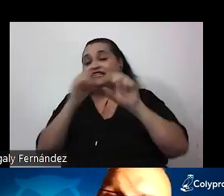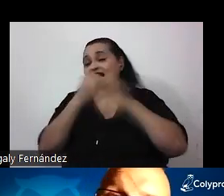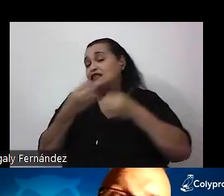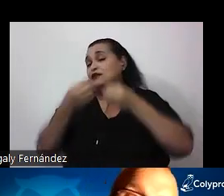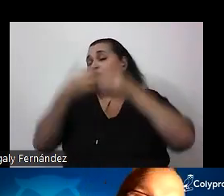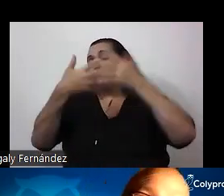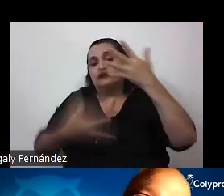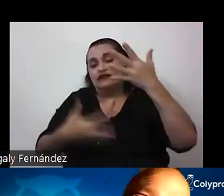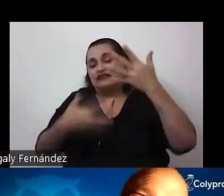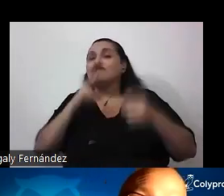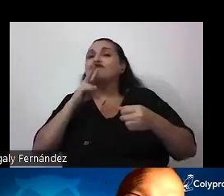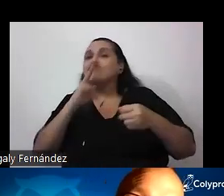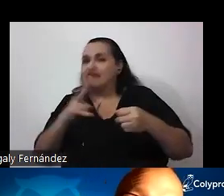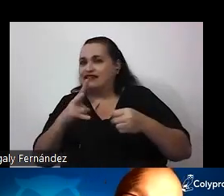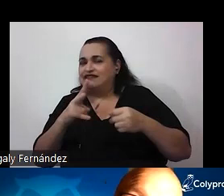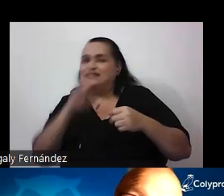relativismo